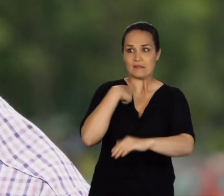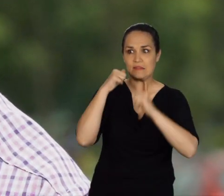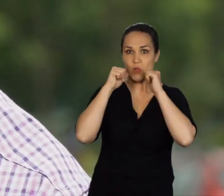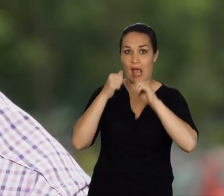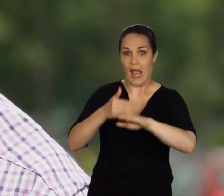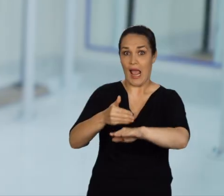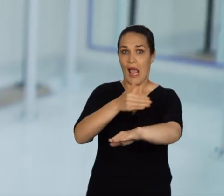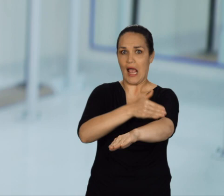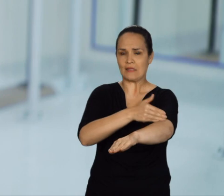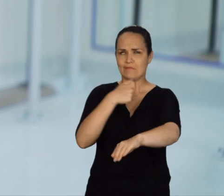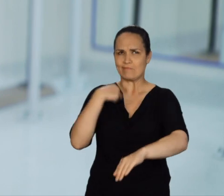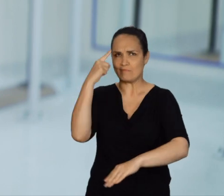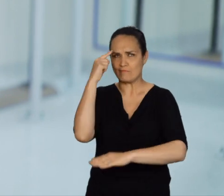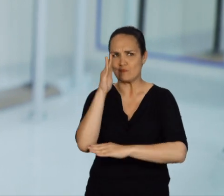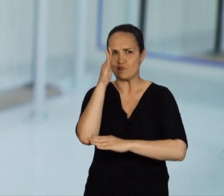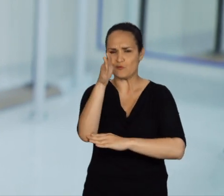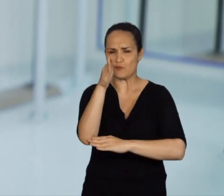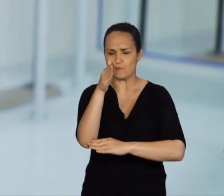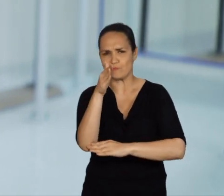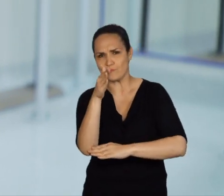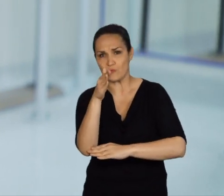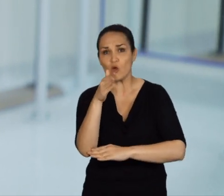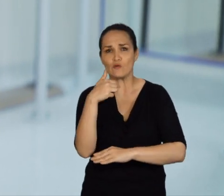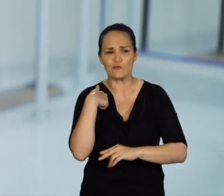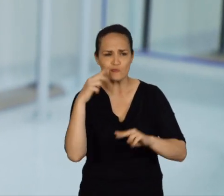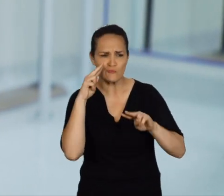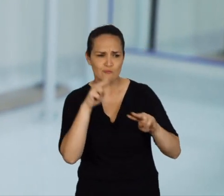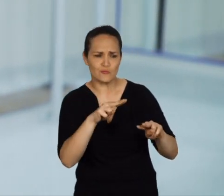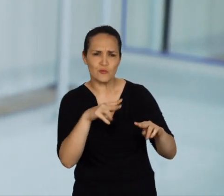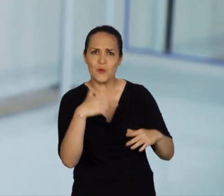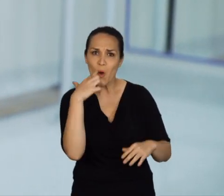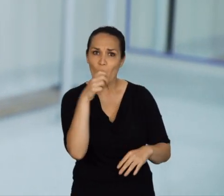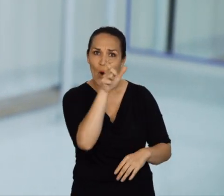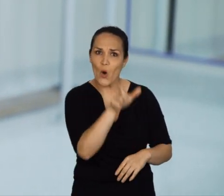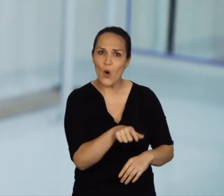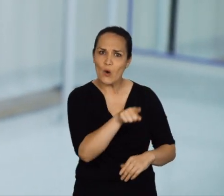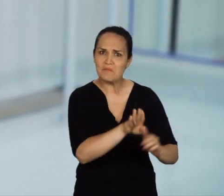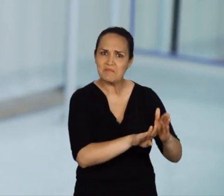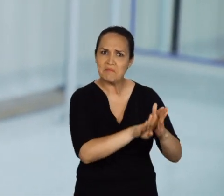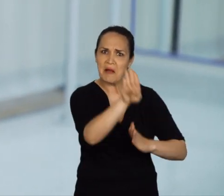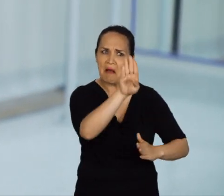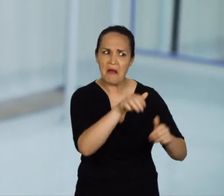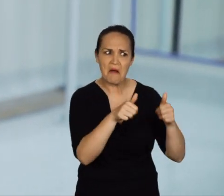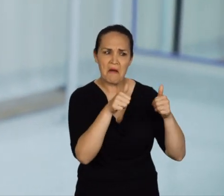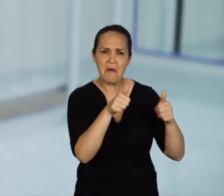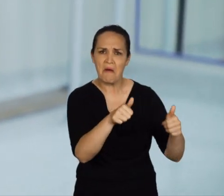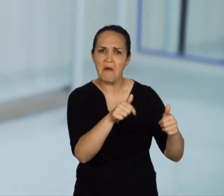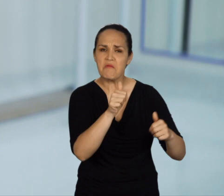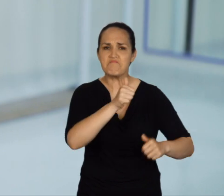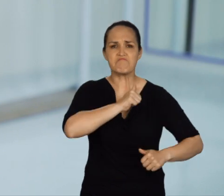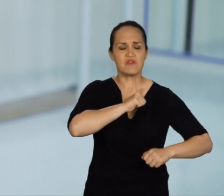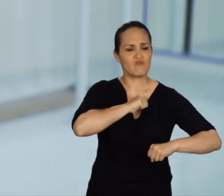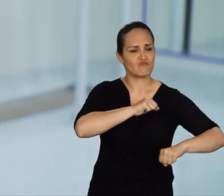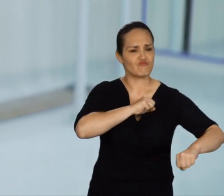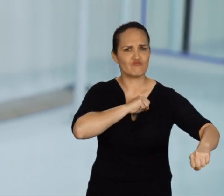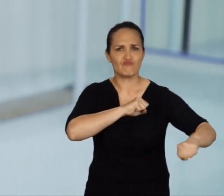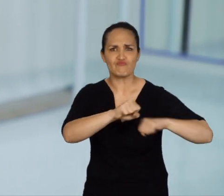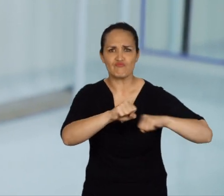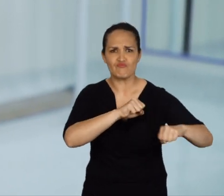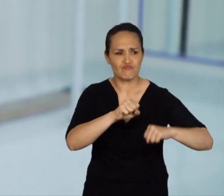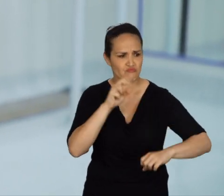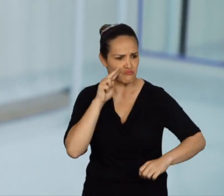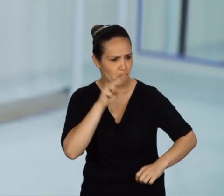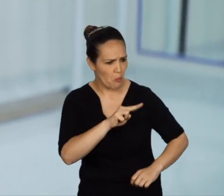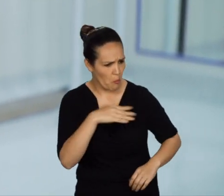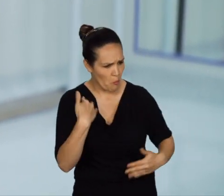una proyección. Don Ovo es uno de los pacientes estrella, entonces muchas veces ellos se van del hospital y